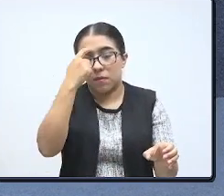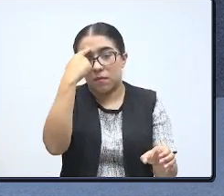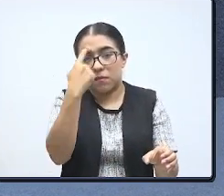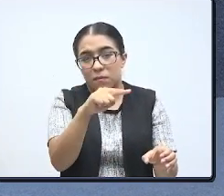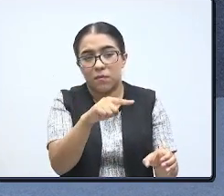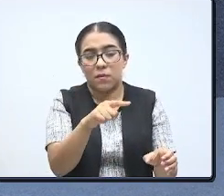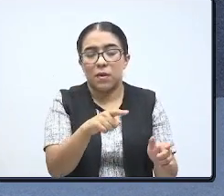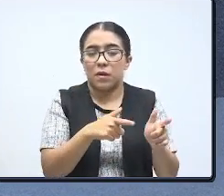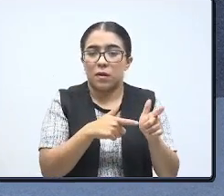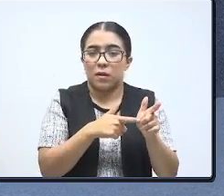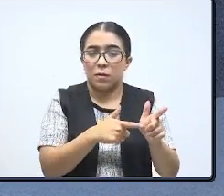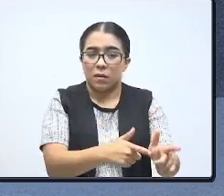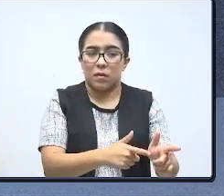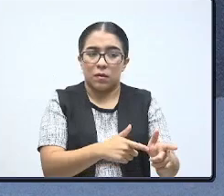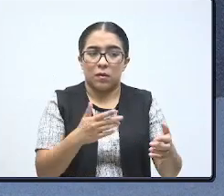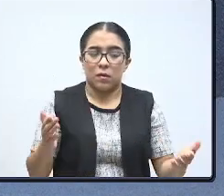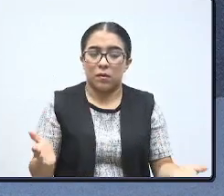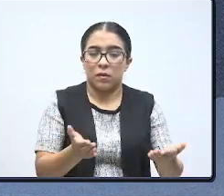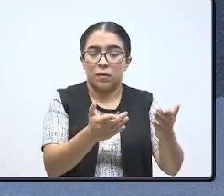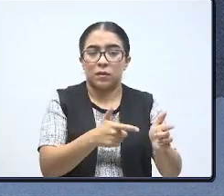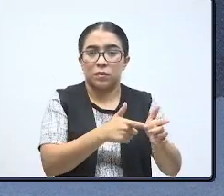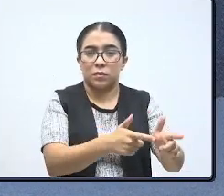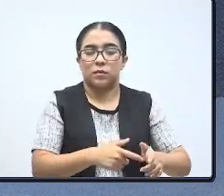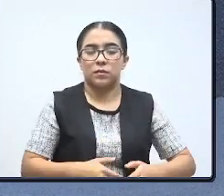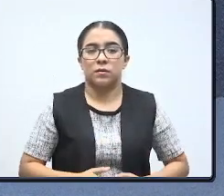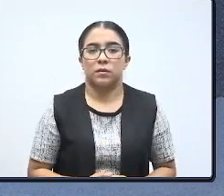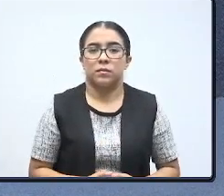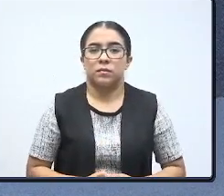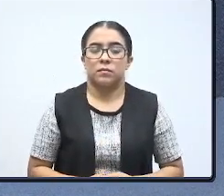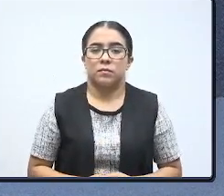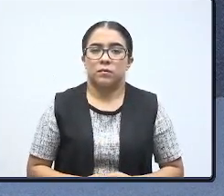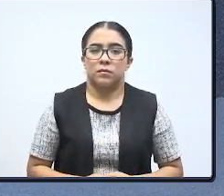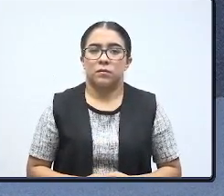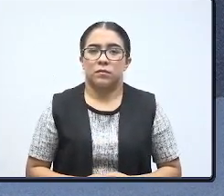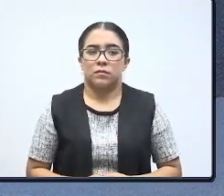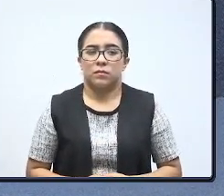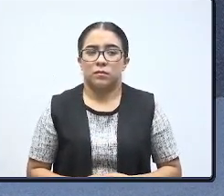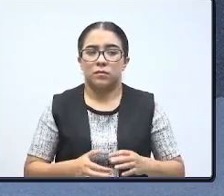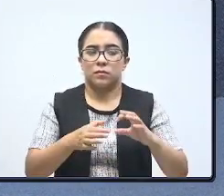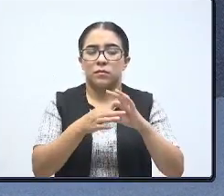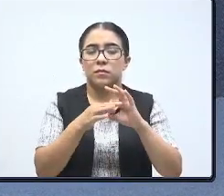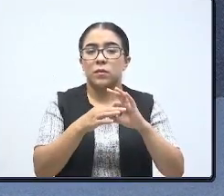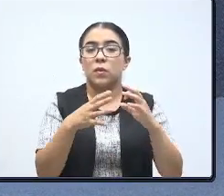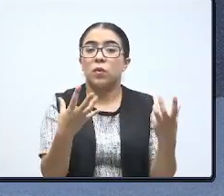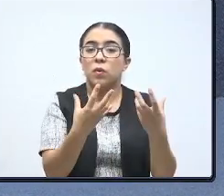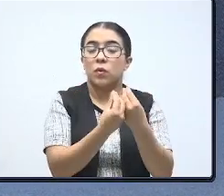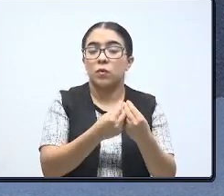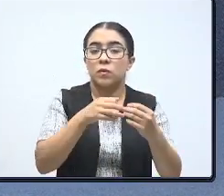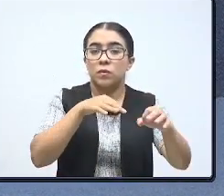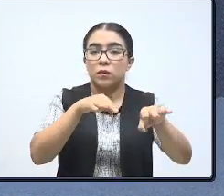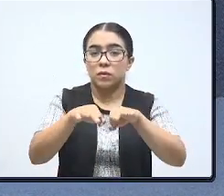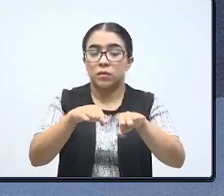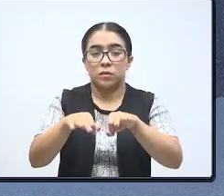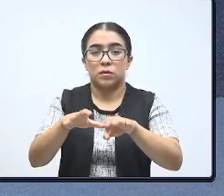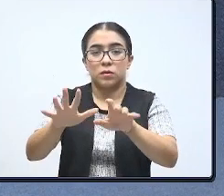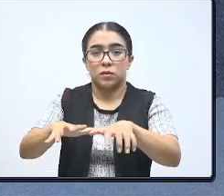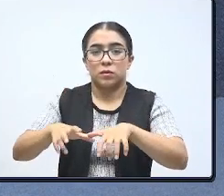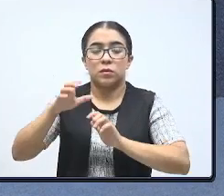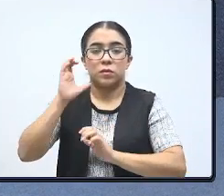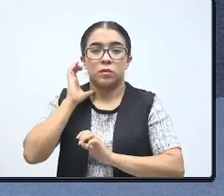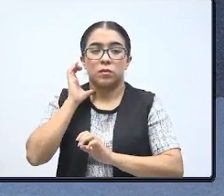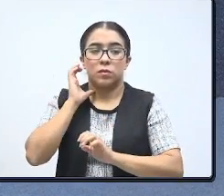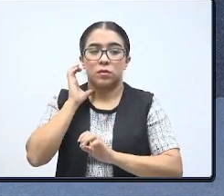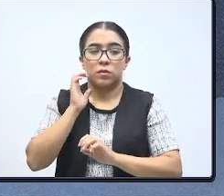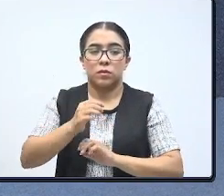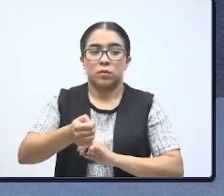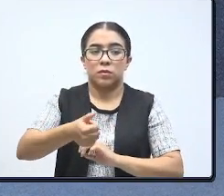dispersión escolar. Elaborar con el Congreso del Estado Libre y Sobrerano de Hidalgo, por